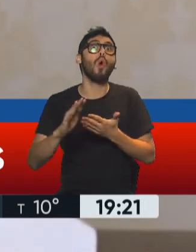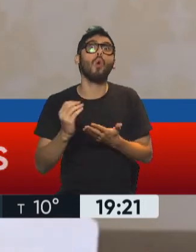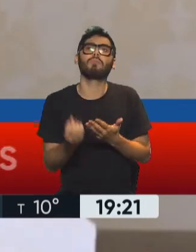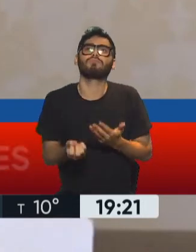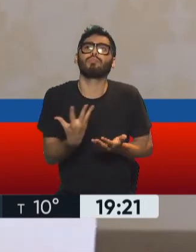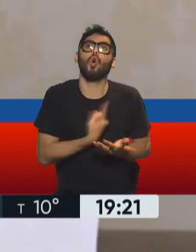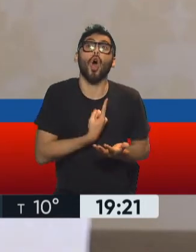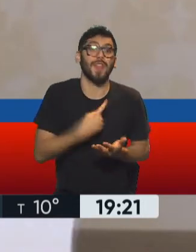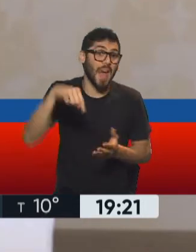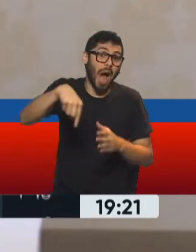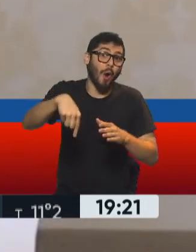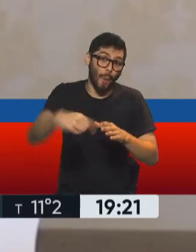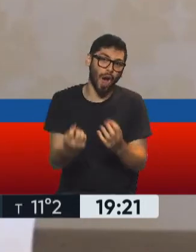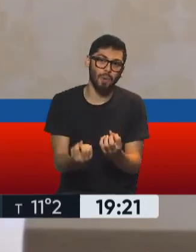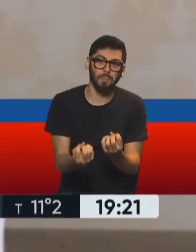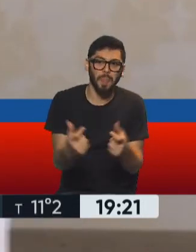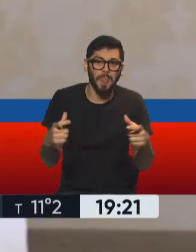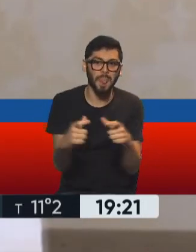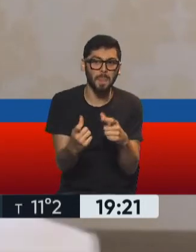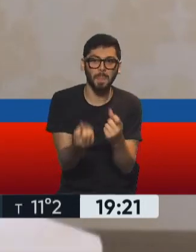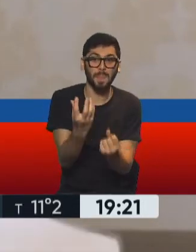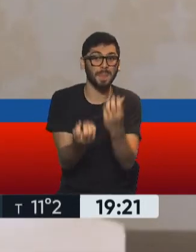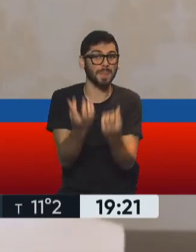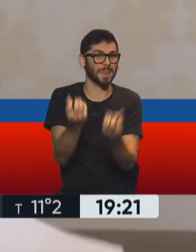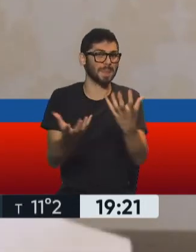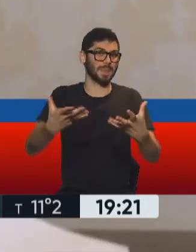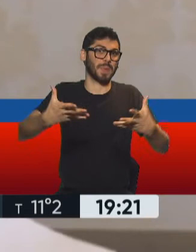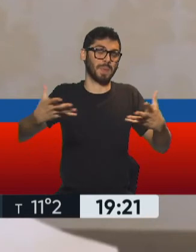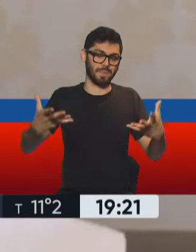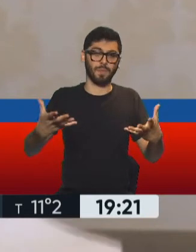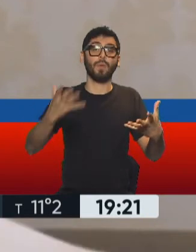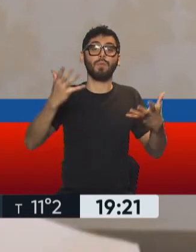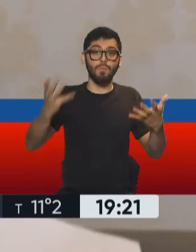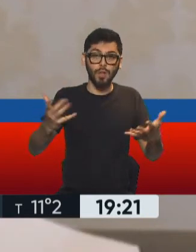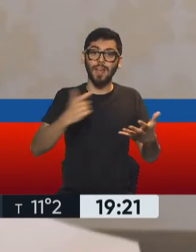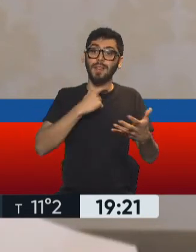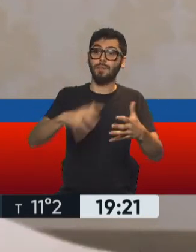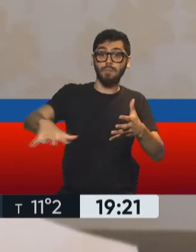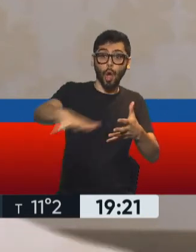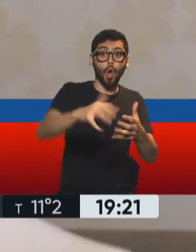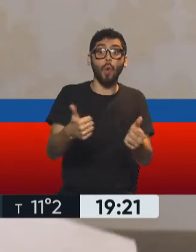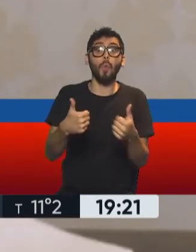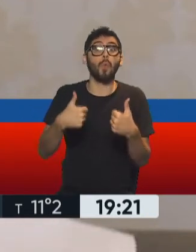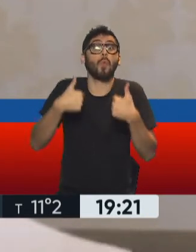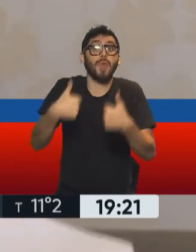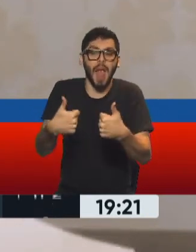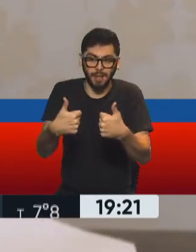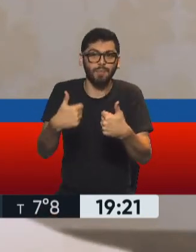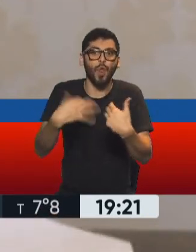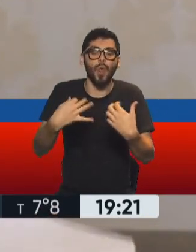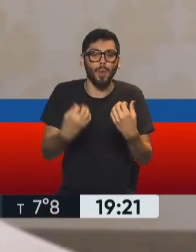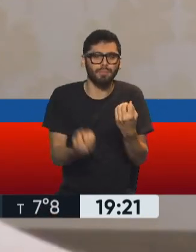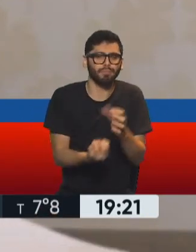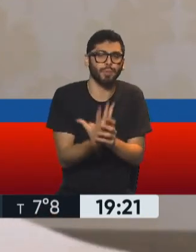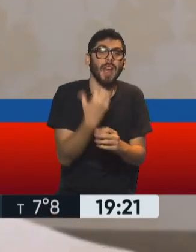Por lo tanto, ir hacia el bien común con el gesto de crear empleo. Es un desafío, el